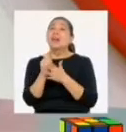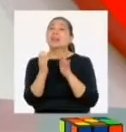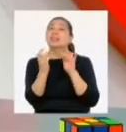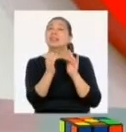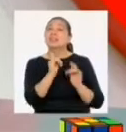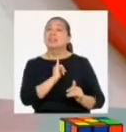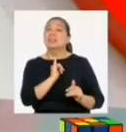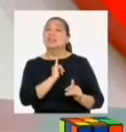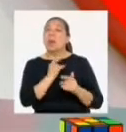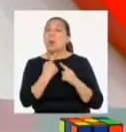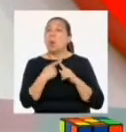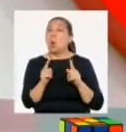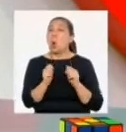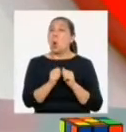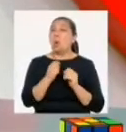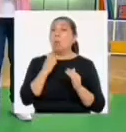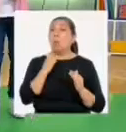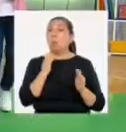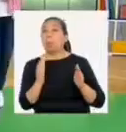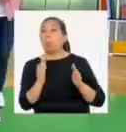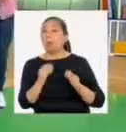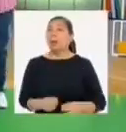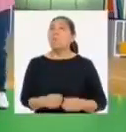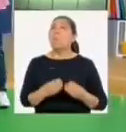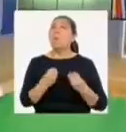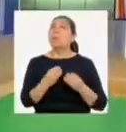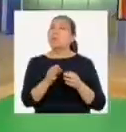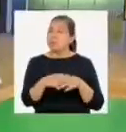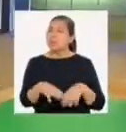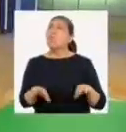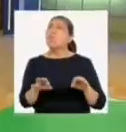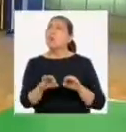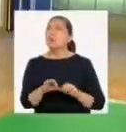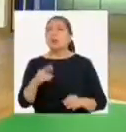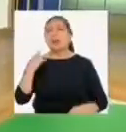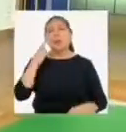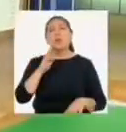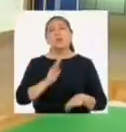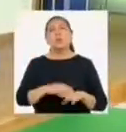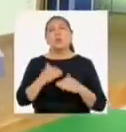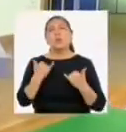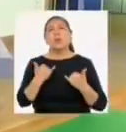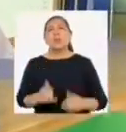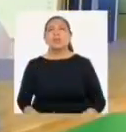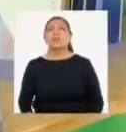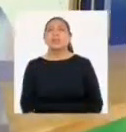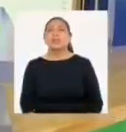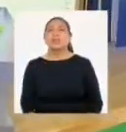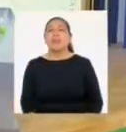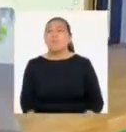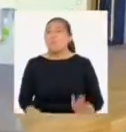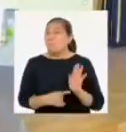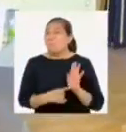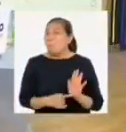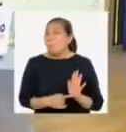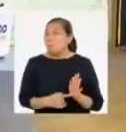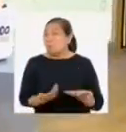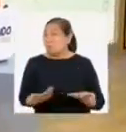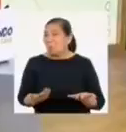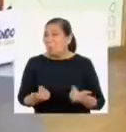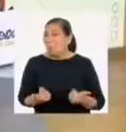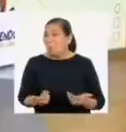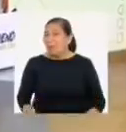a identificar esos hechos con la alarma. ¿Y por qué es tan importante reflexionar sobre estas situaciones aparentemente